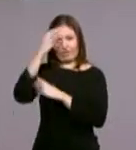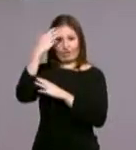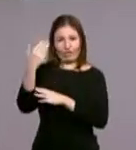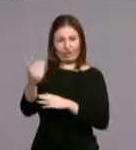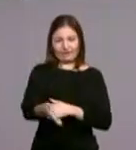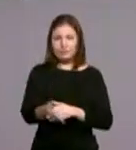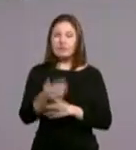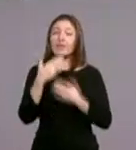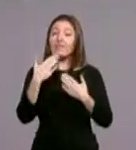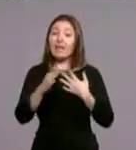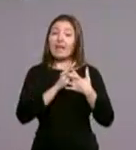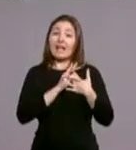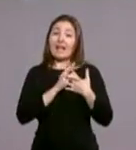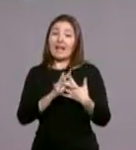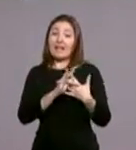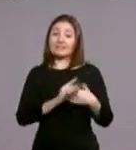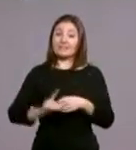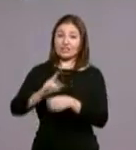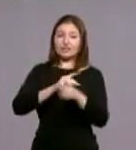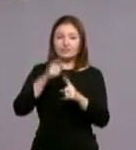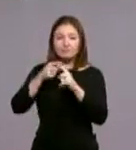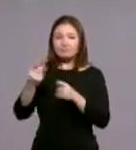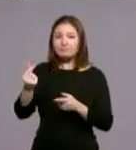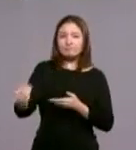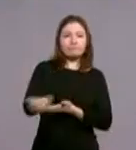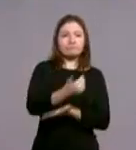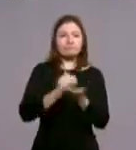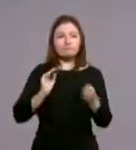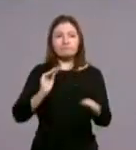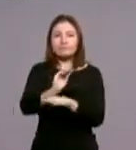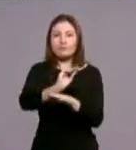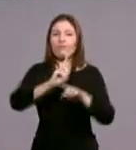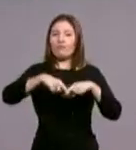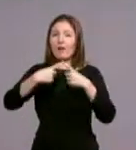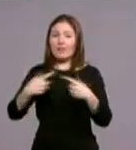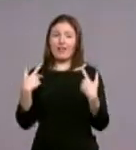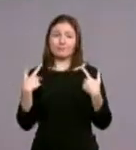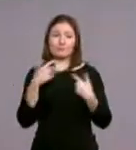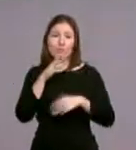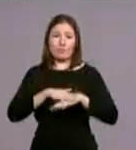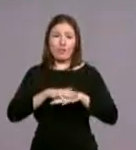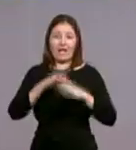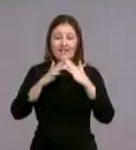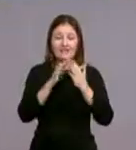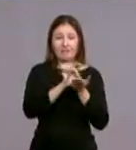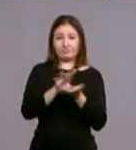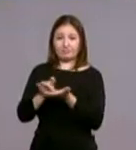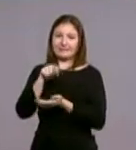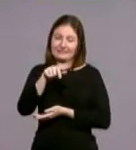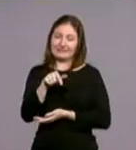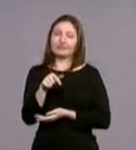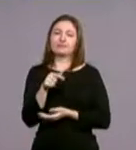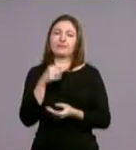diocesana, para las familias que estén sufriendo los problemas de los desahucios. Ese es el gesto